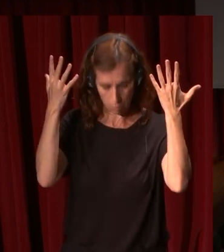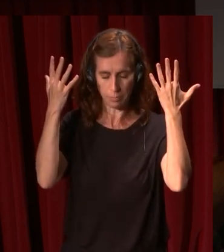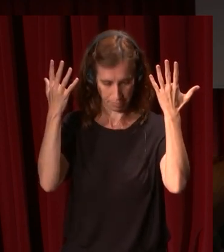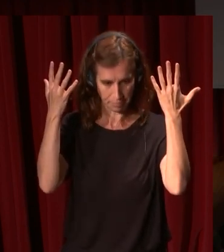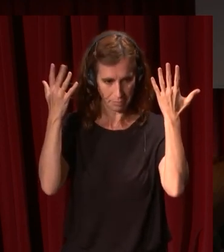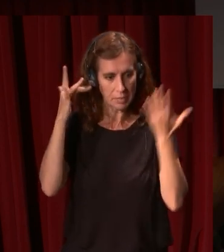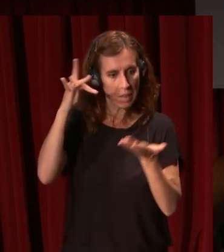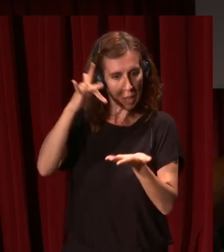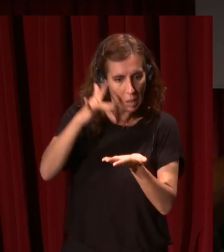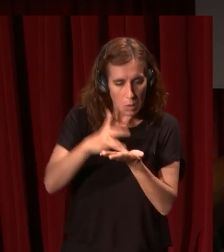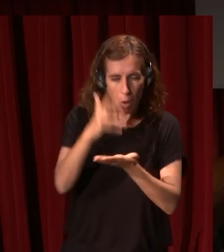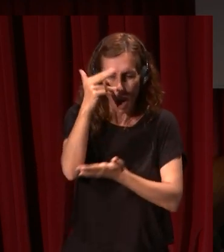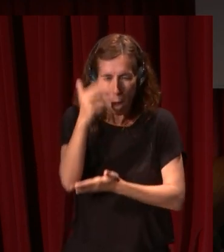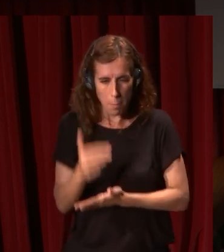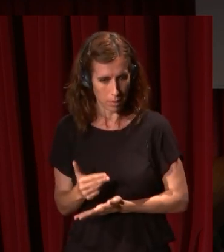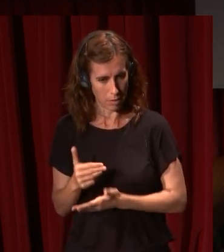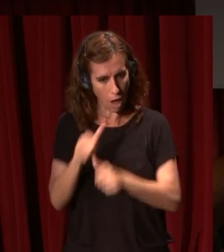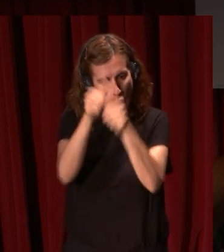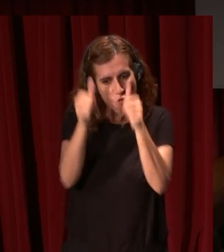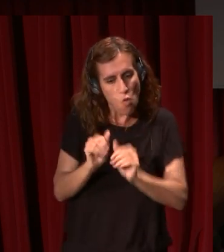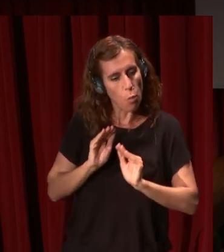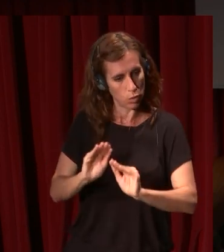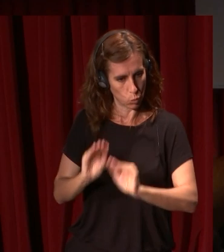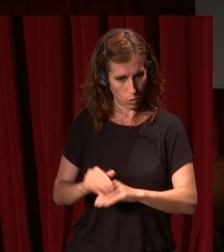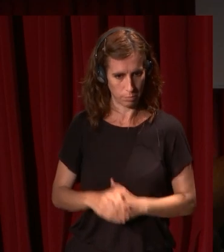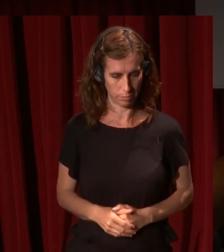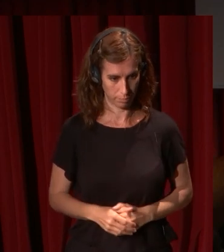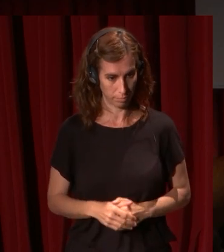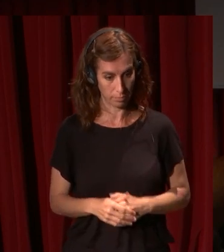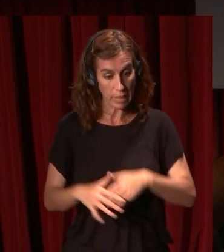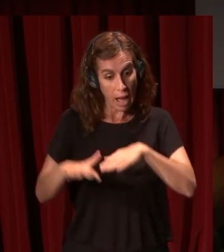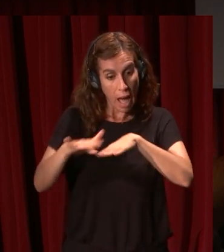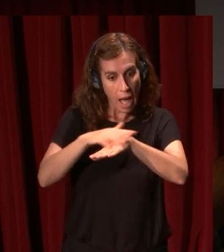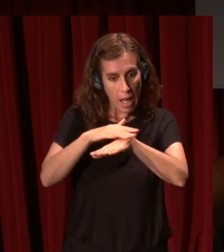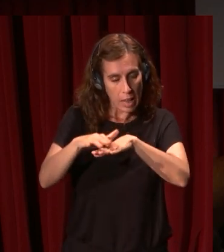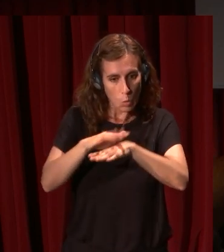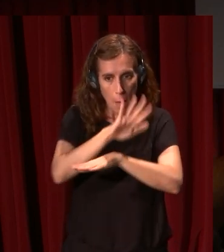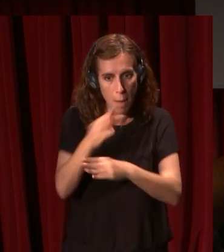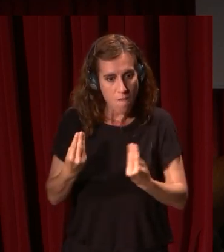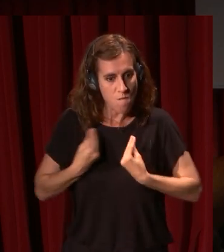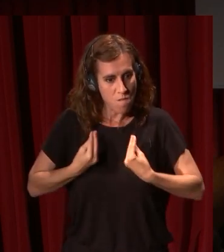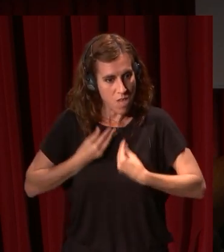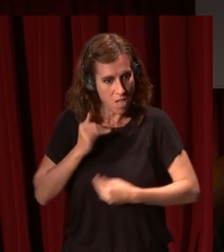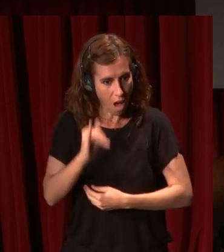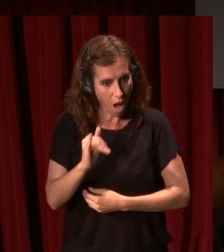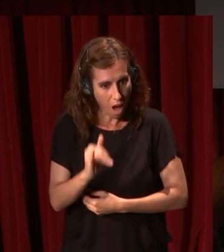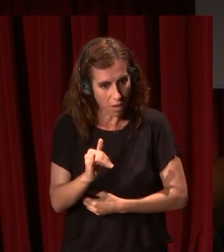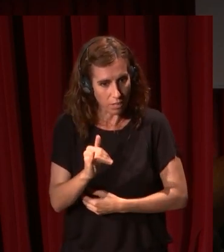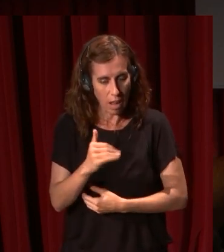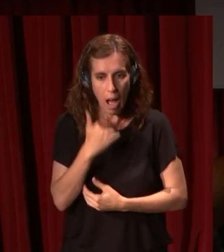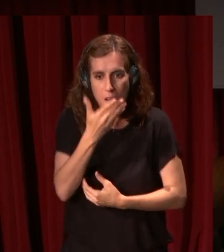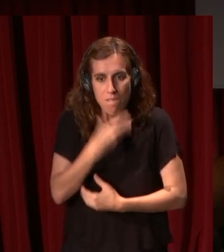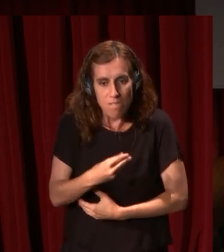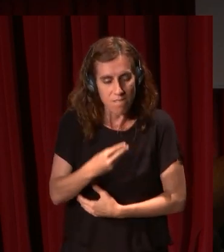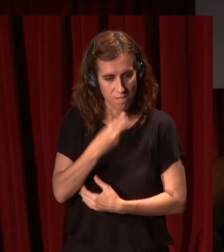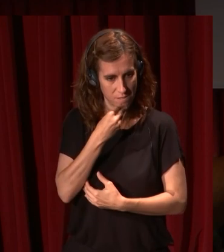de pintar de lo que está describiendo con esa forma de pintar y la textura va cobrando vida propia y se va convirtiendo en algo que es hermoso o